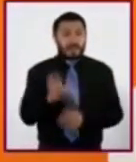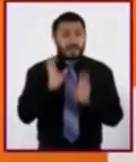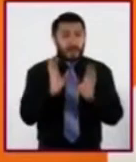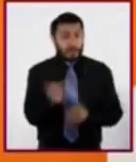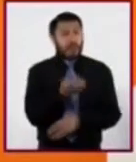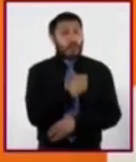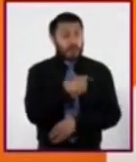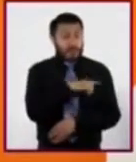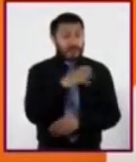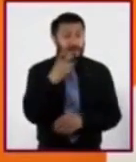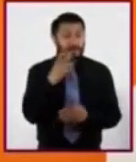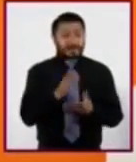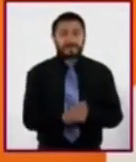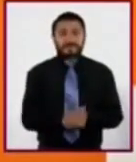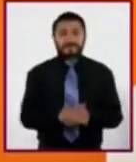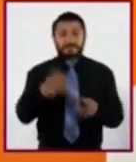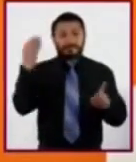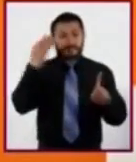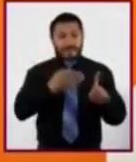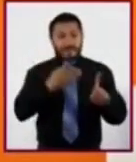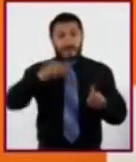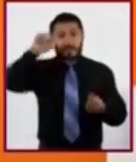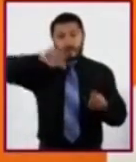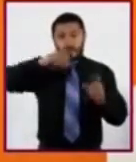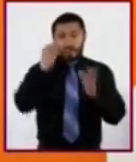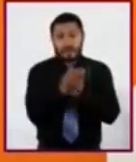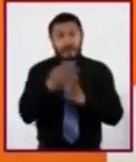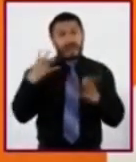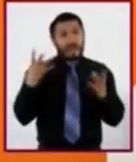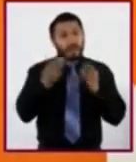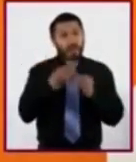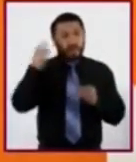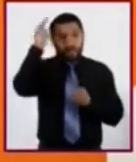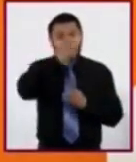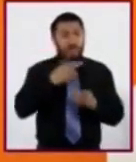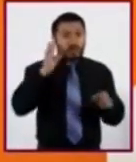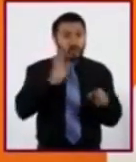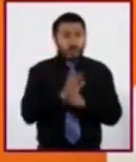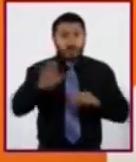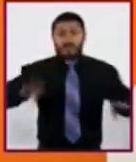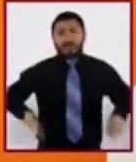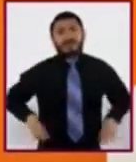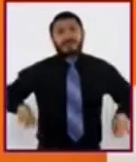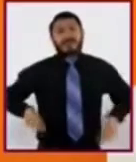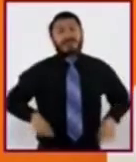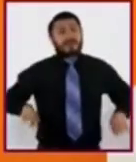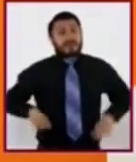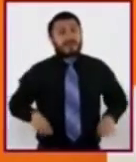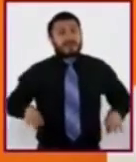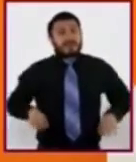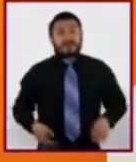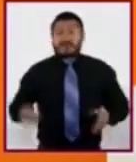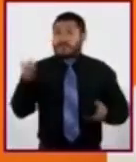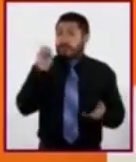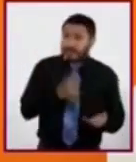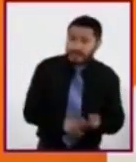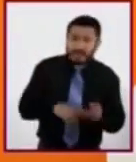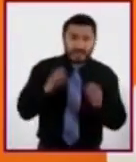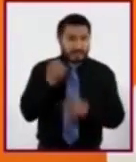primero. El objetivo de esta sesión es revisar con ustedes los aspectos que intervienen en el cuidado